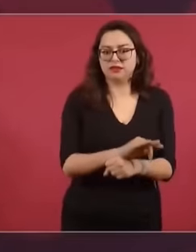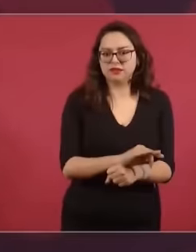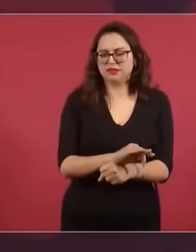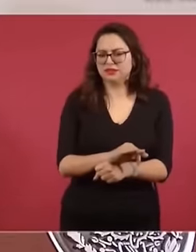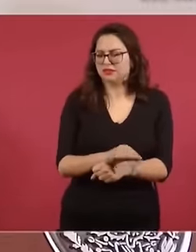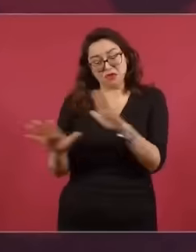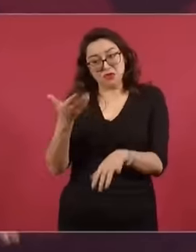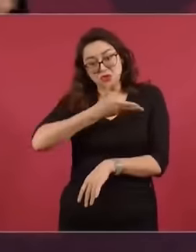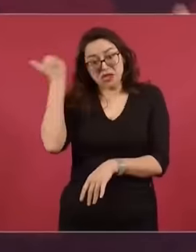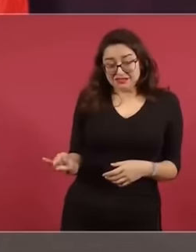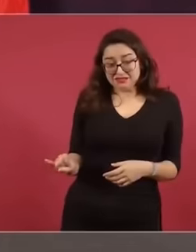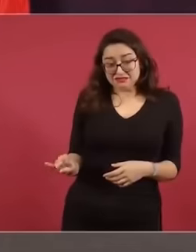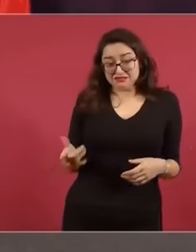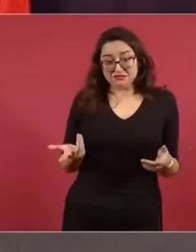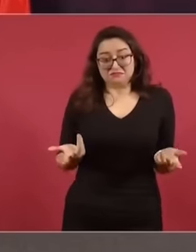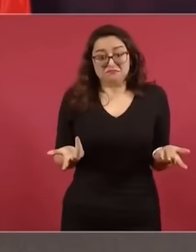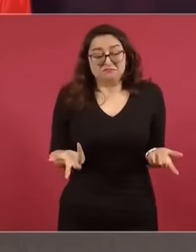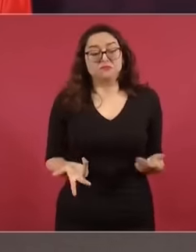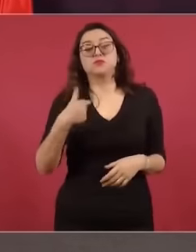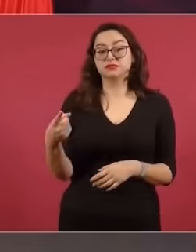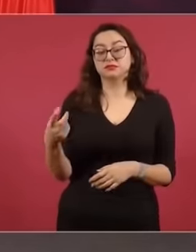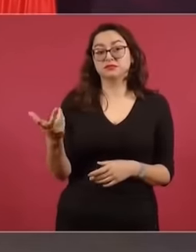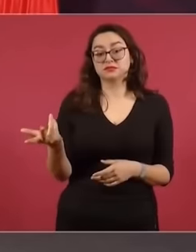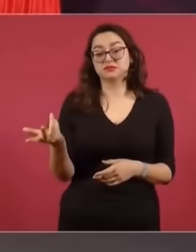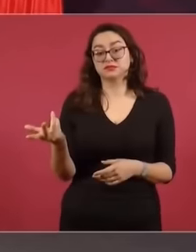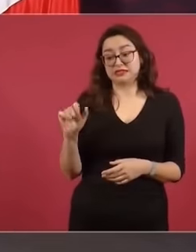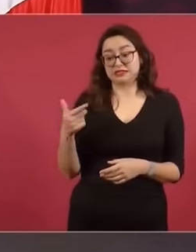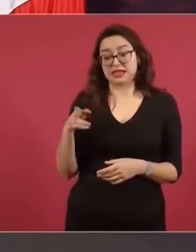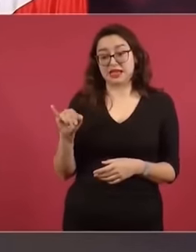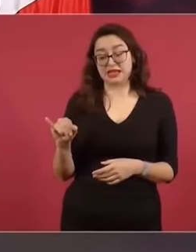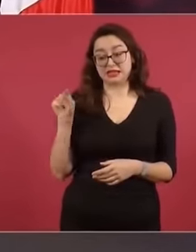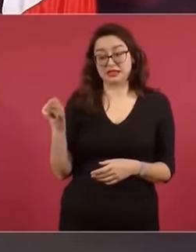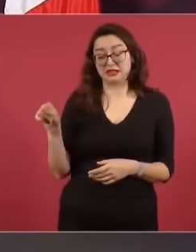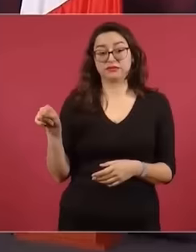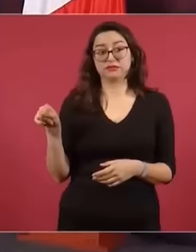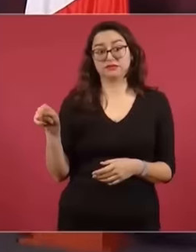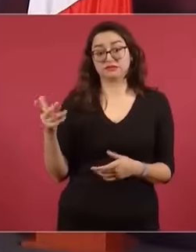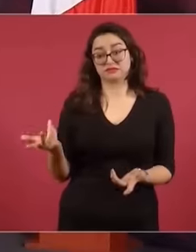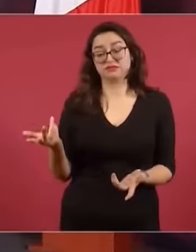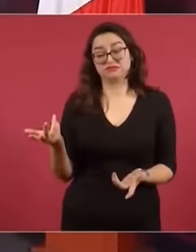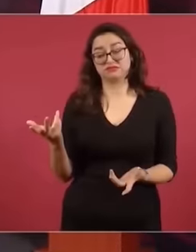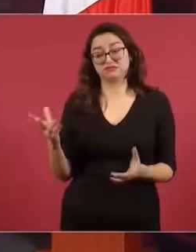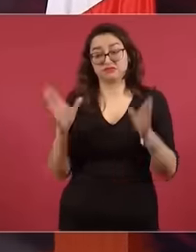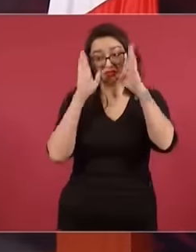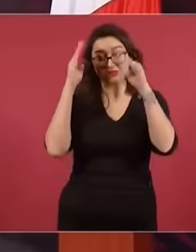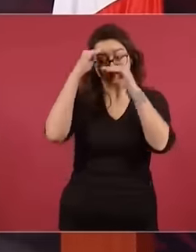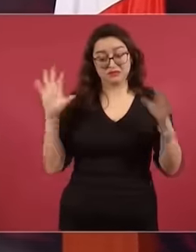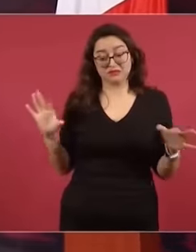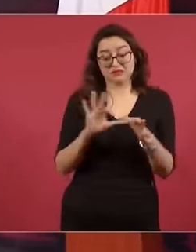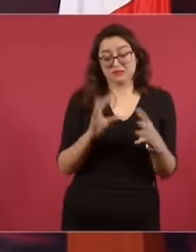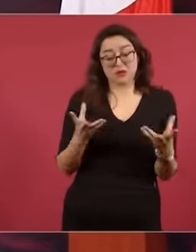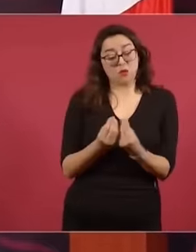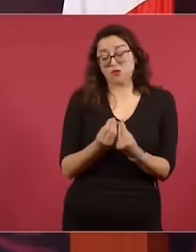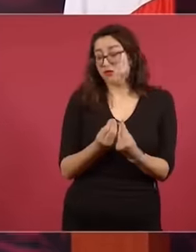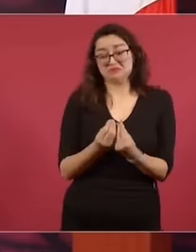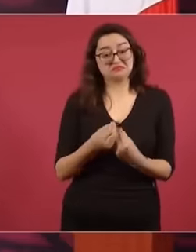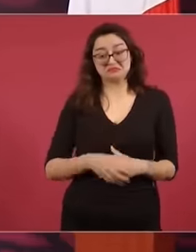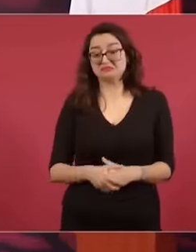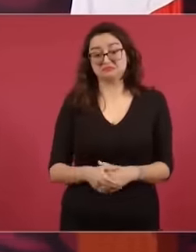es tanto el enojo. Porque yo sostengo que ella le ha ayudado mucho, o le ayudaba mucho al conservadurismo. Porque mediatizaba,